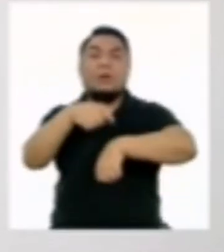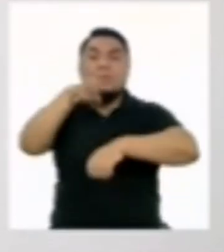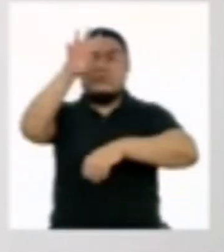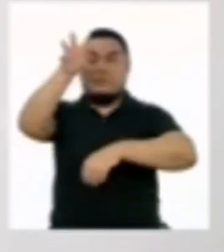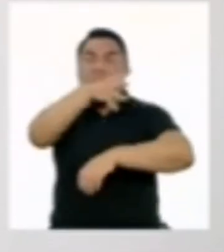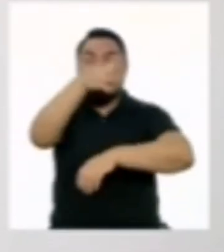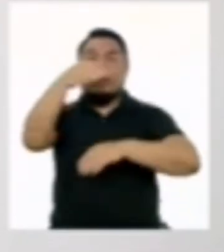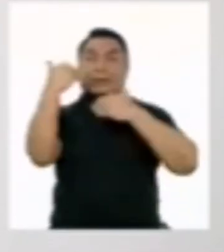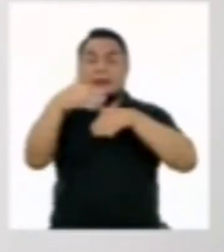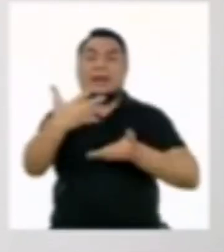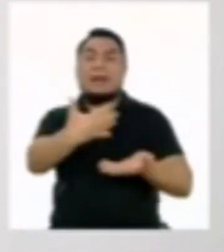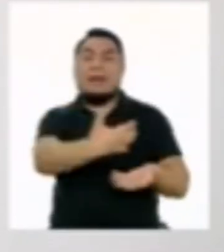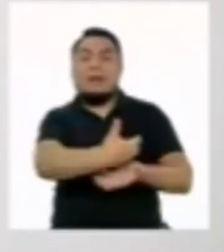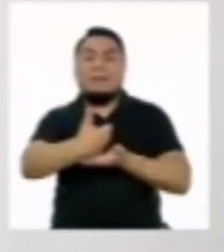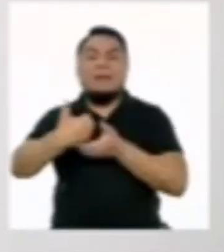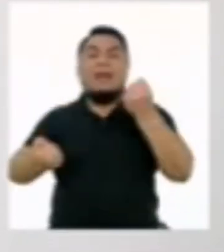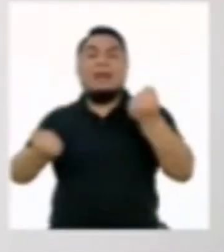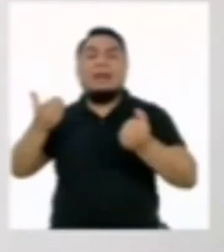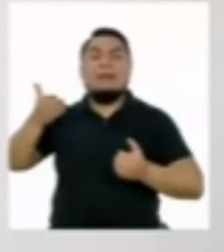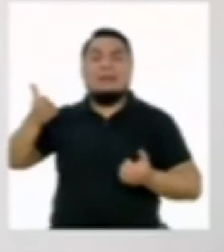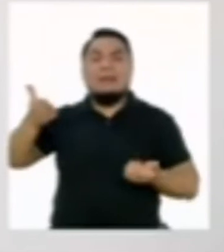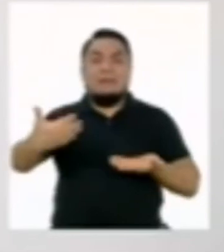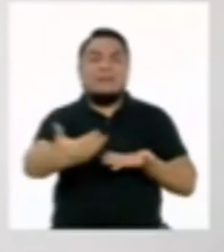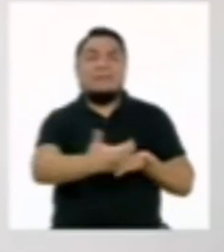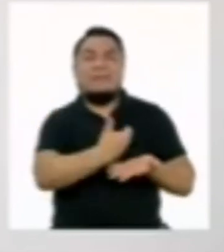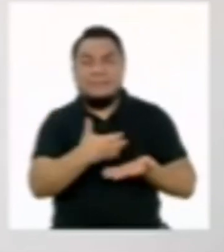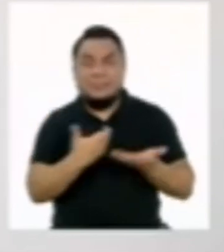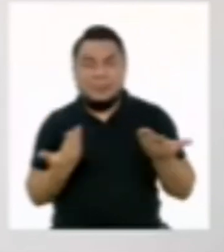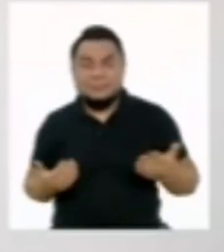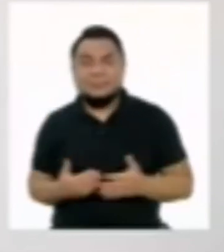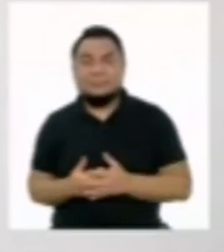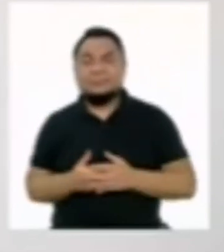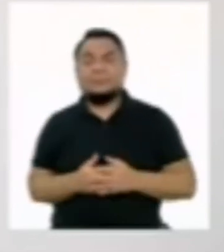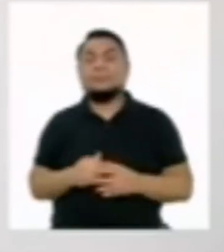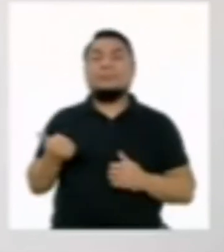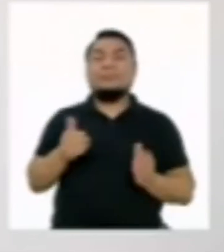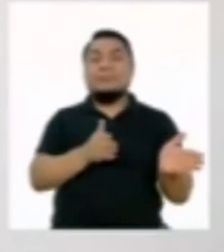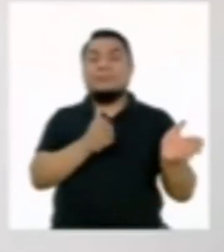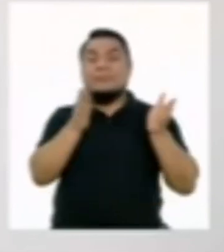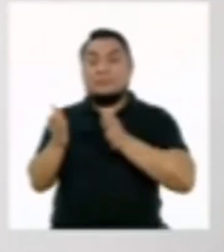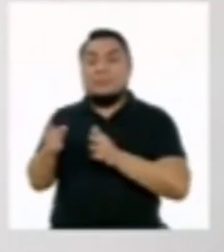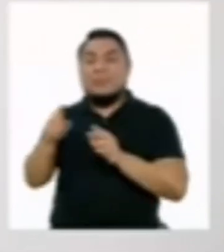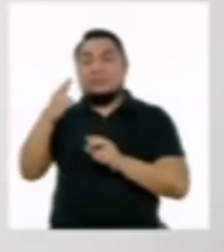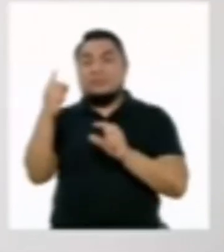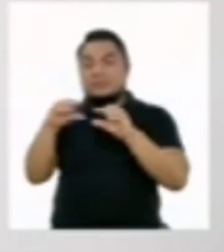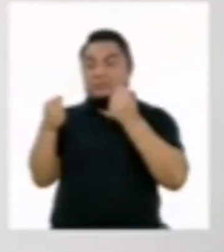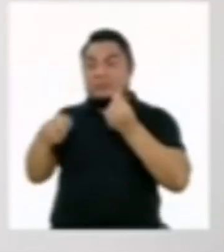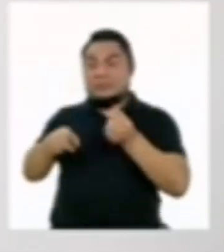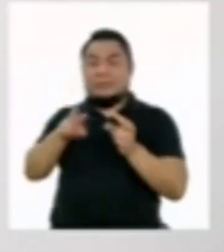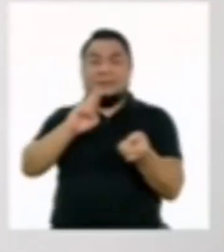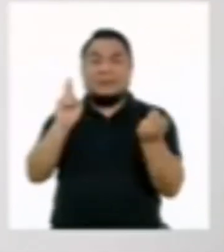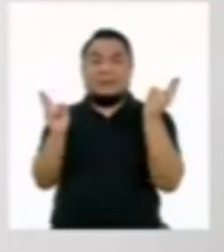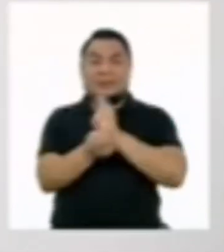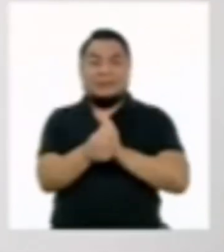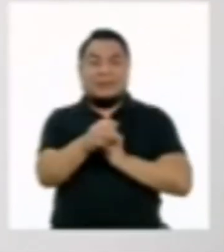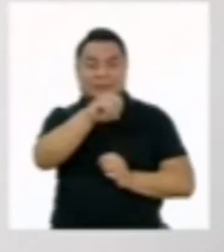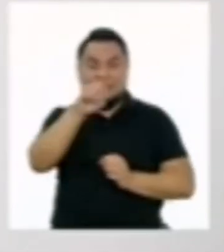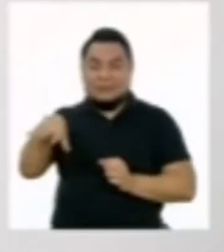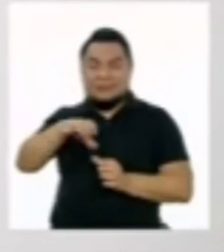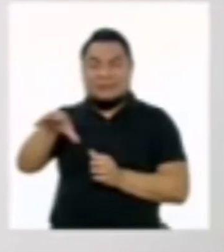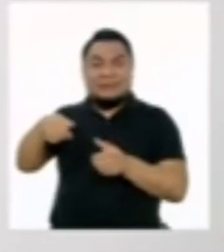establecidos para el recojo del camión recolector. Por otro lado, el segundo grupo, los desechos